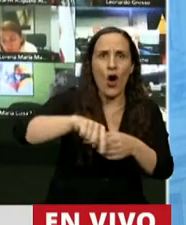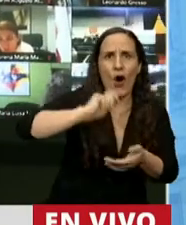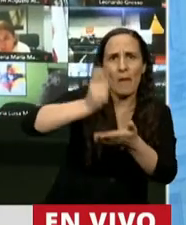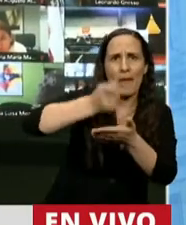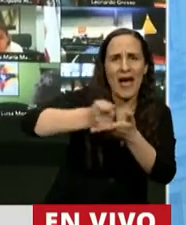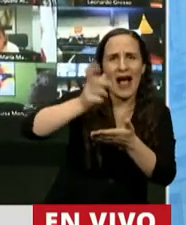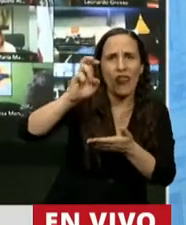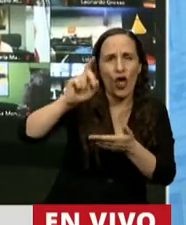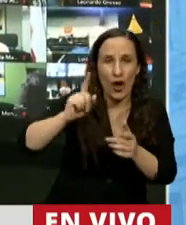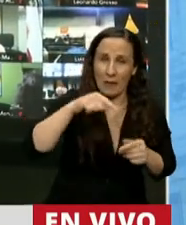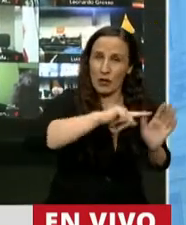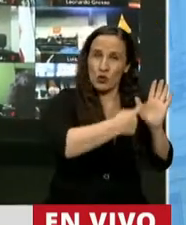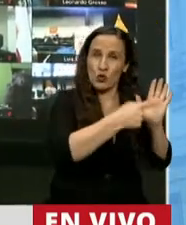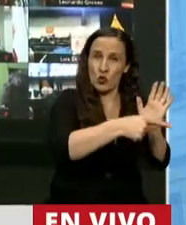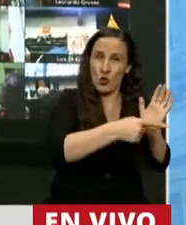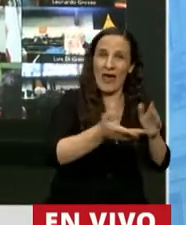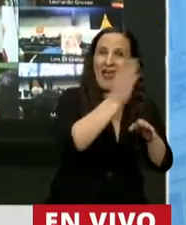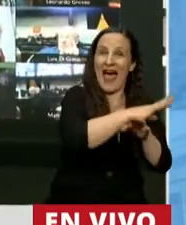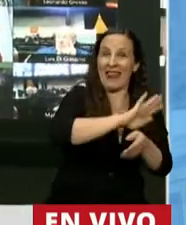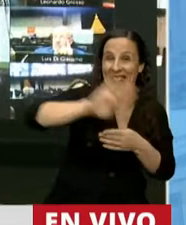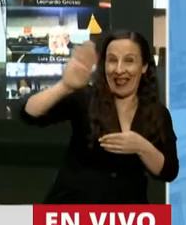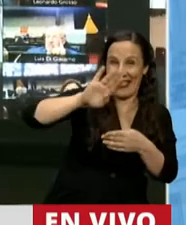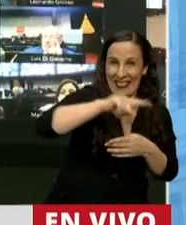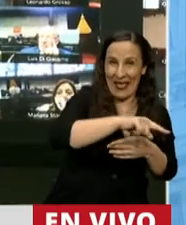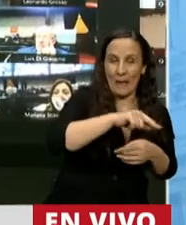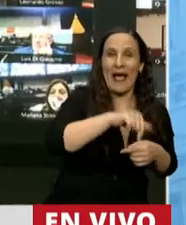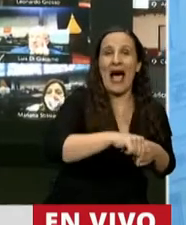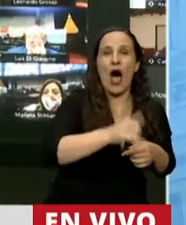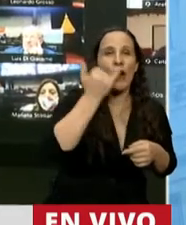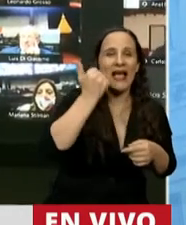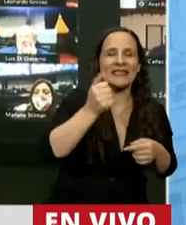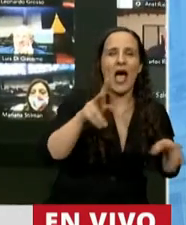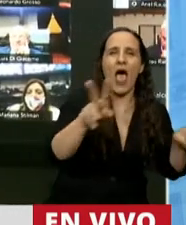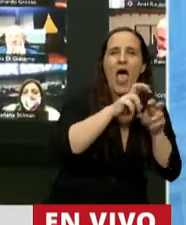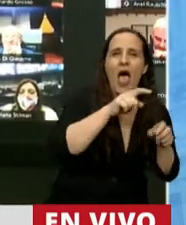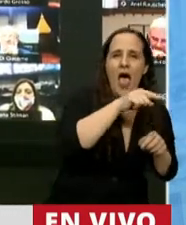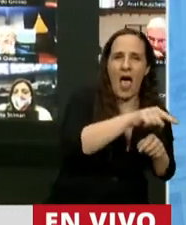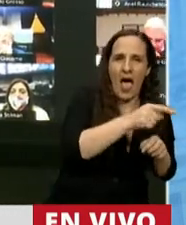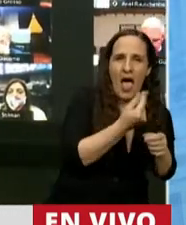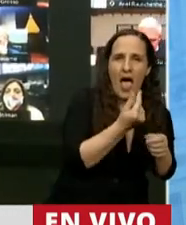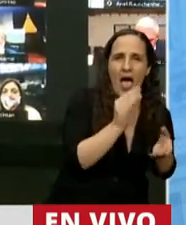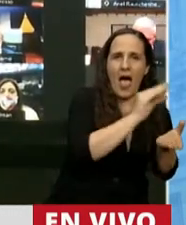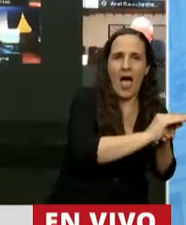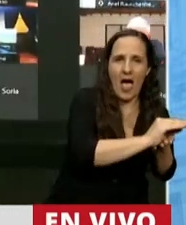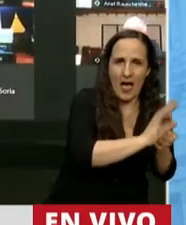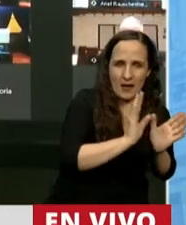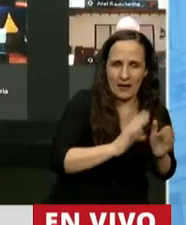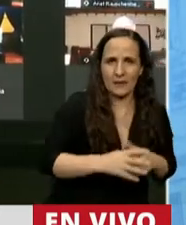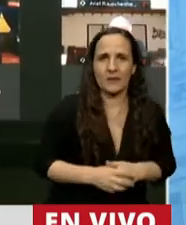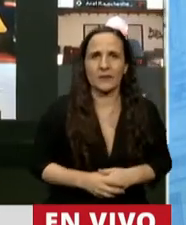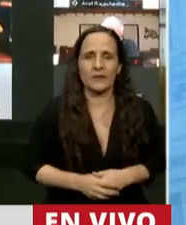mientras la Ciudad Autónoma de Buenos Aires, que se había endeudado antes en dólares, digamos ahora, recibía estos fondos plenarios como consecuencia de eso.